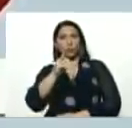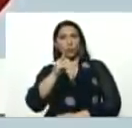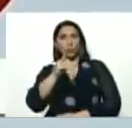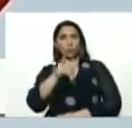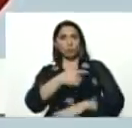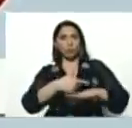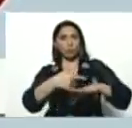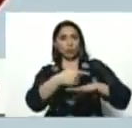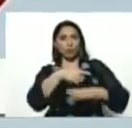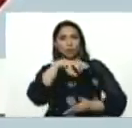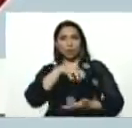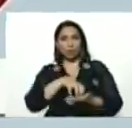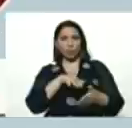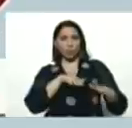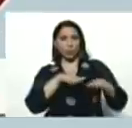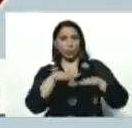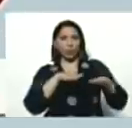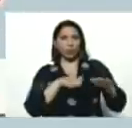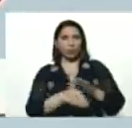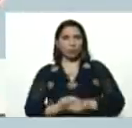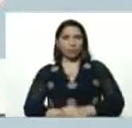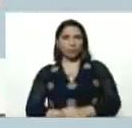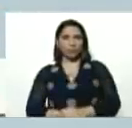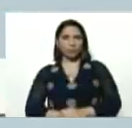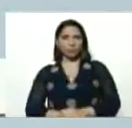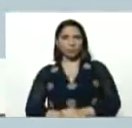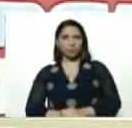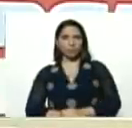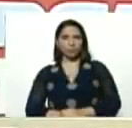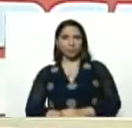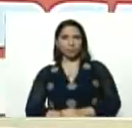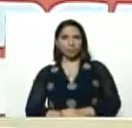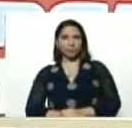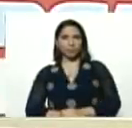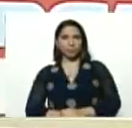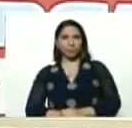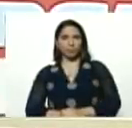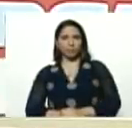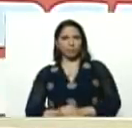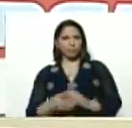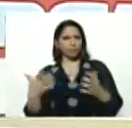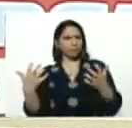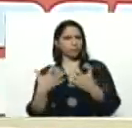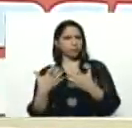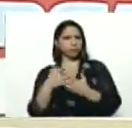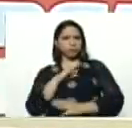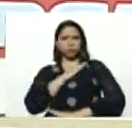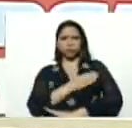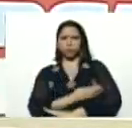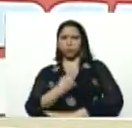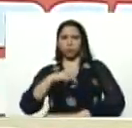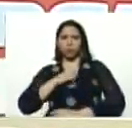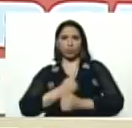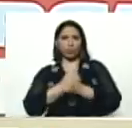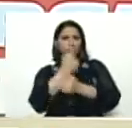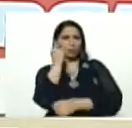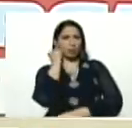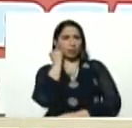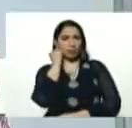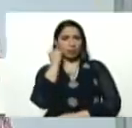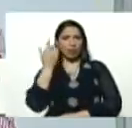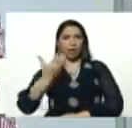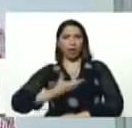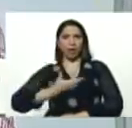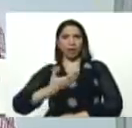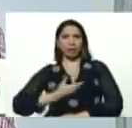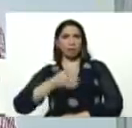gobernadora del estado, Cogedes, la guerrera, nuestra queridísima, Erika Farías,